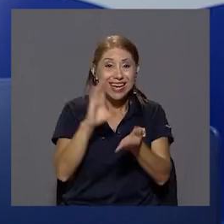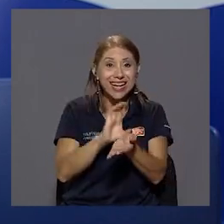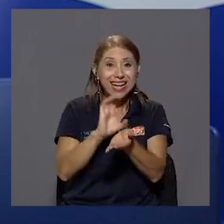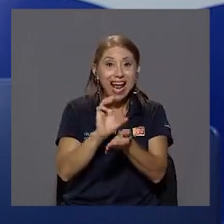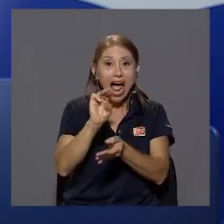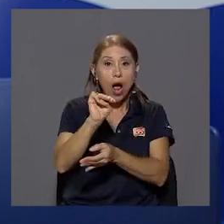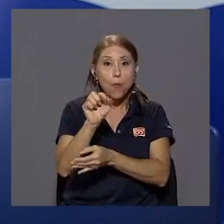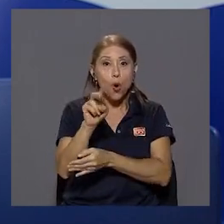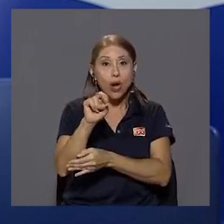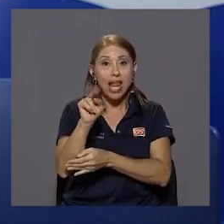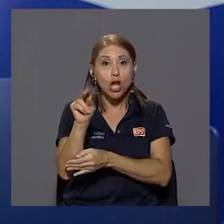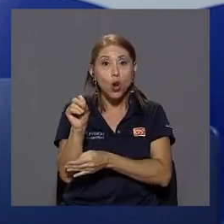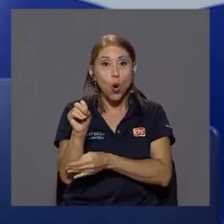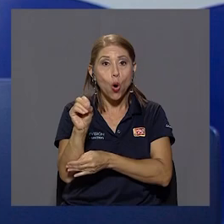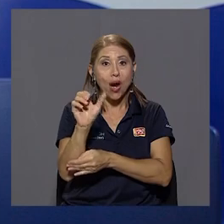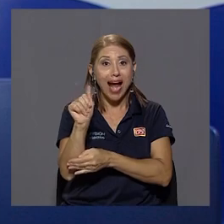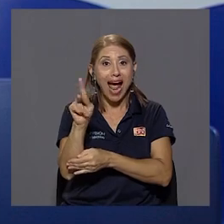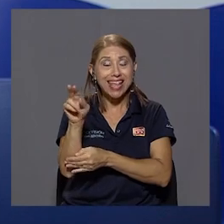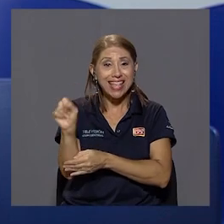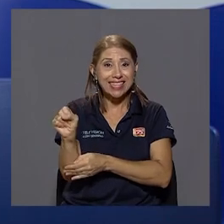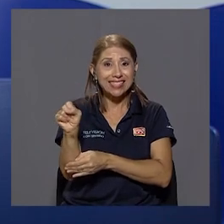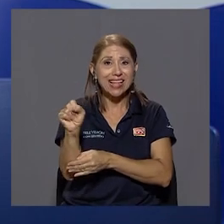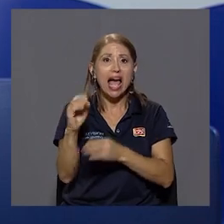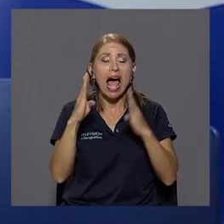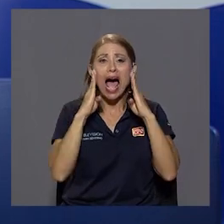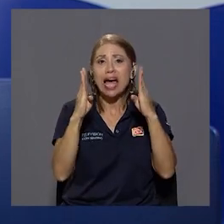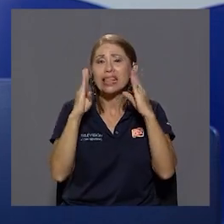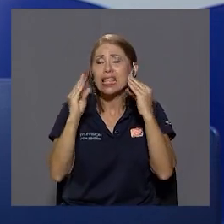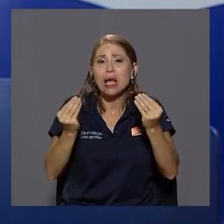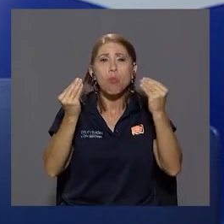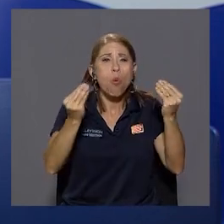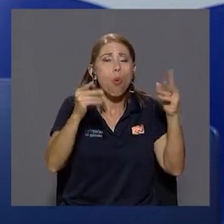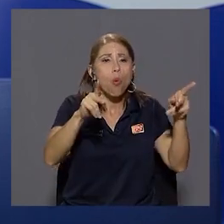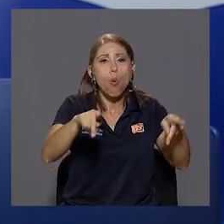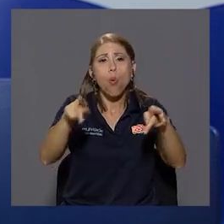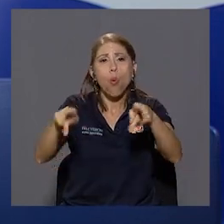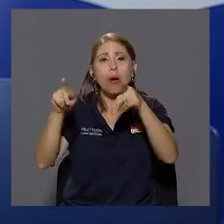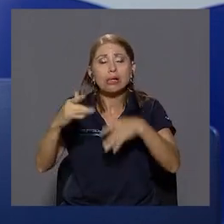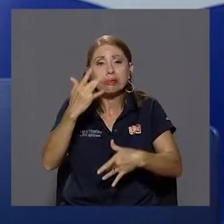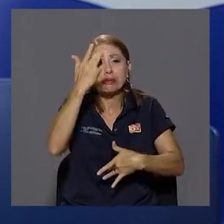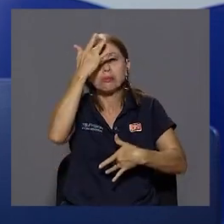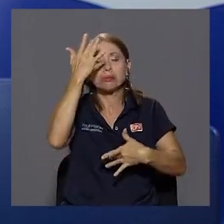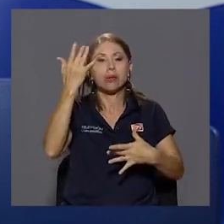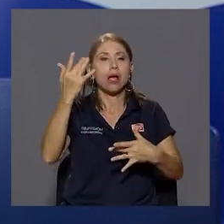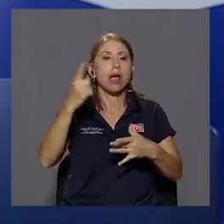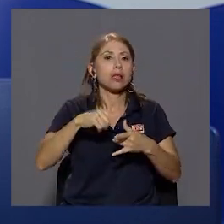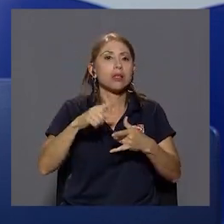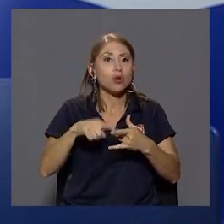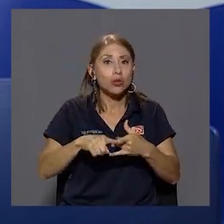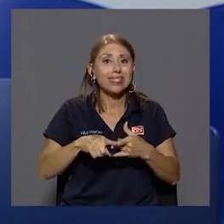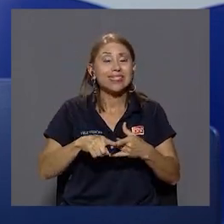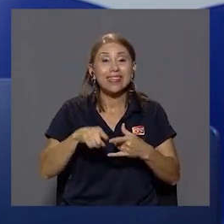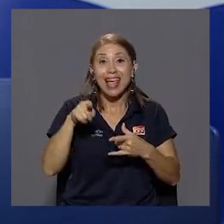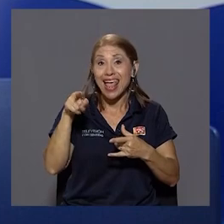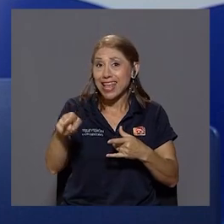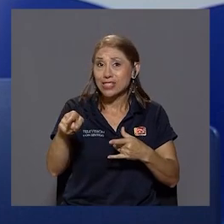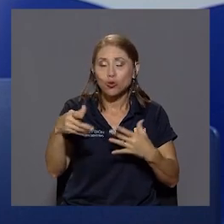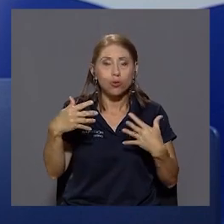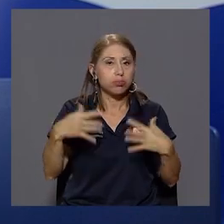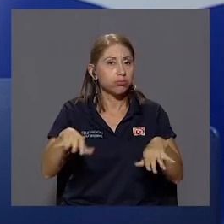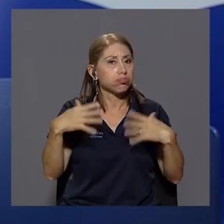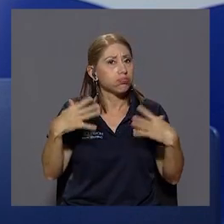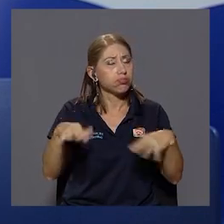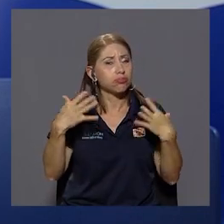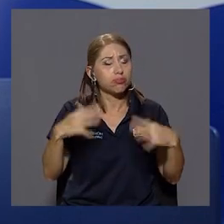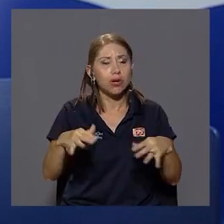siempre atiende a un gran número de pacientes entonces eso desde